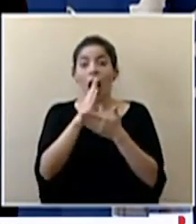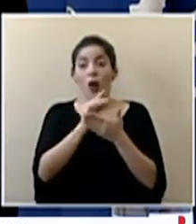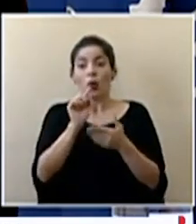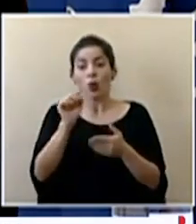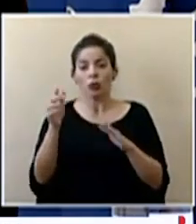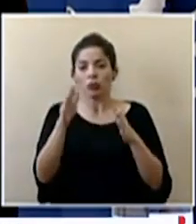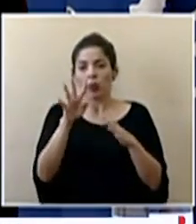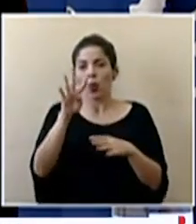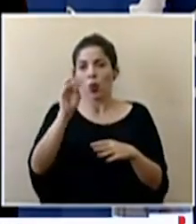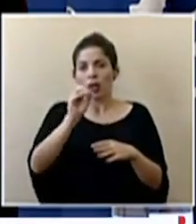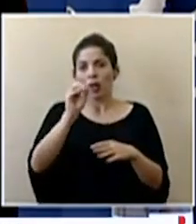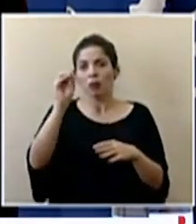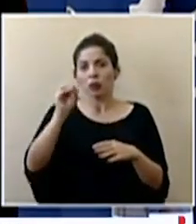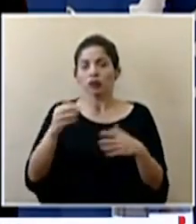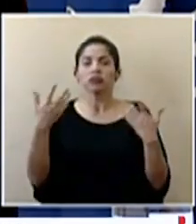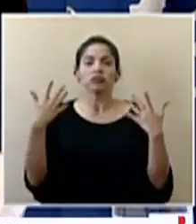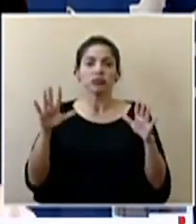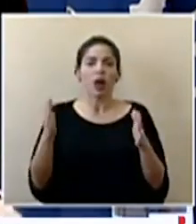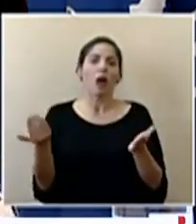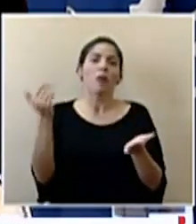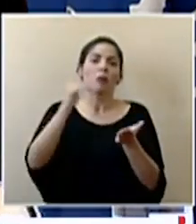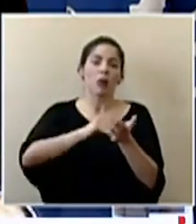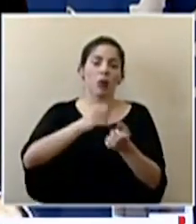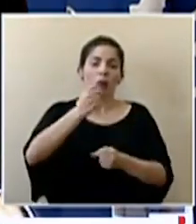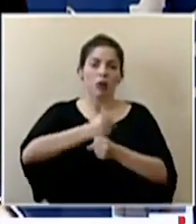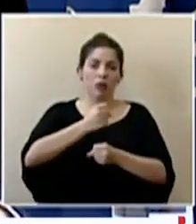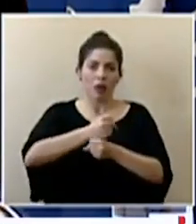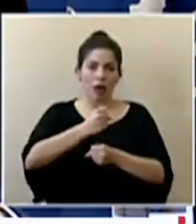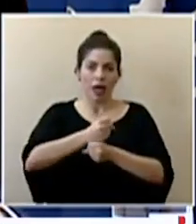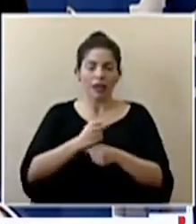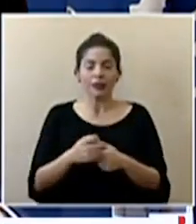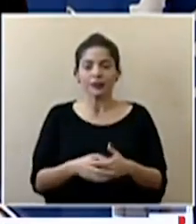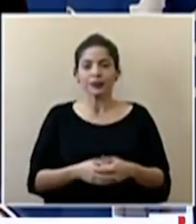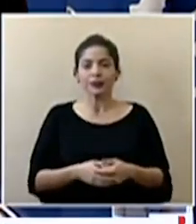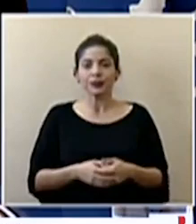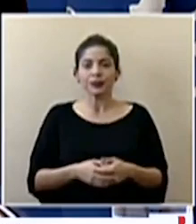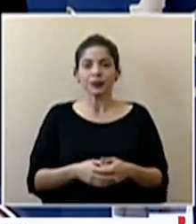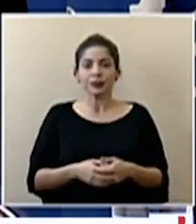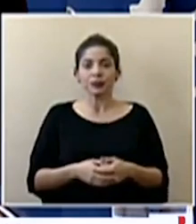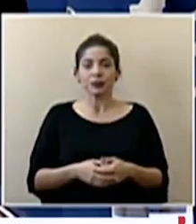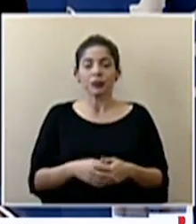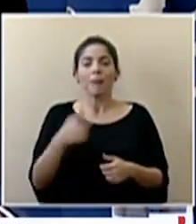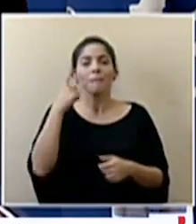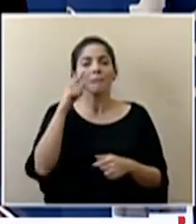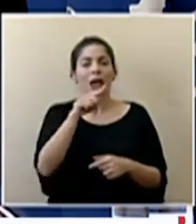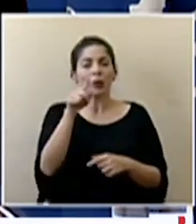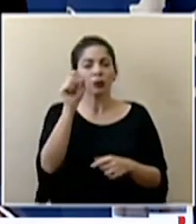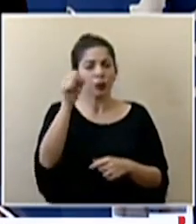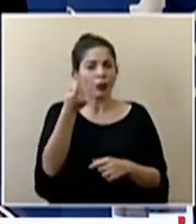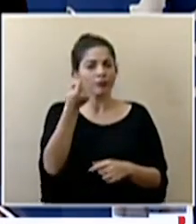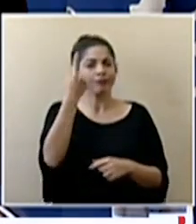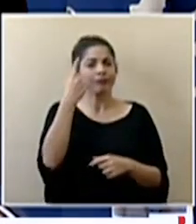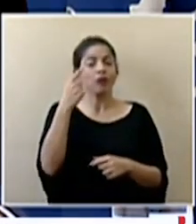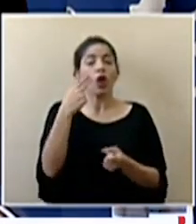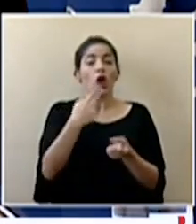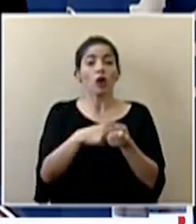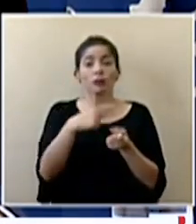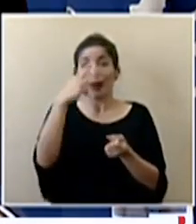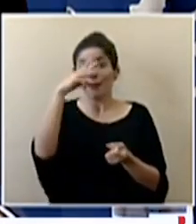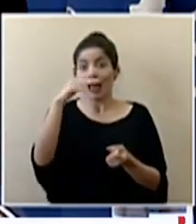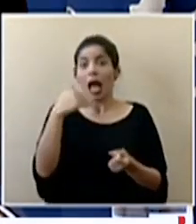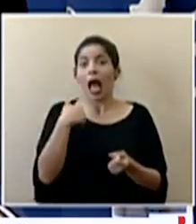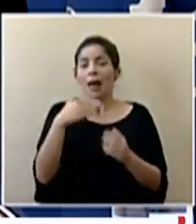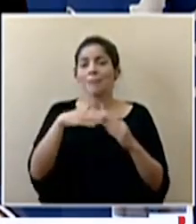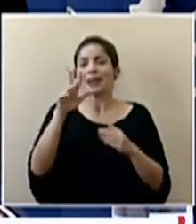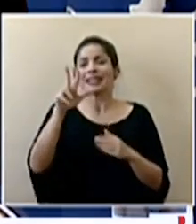menos el 40% ya han sido reincorporados a sus labores para poner esto en contexto el hospital méxico tiene